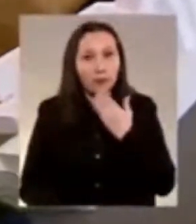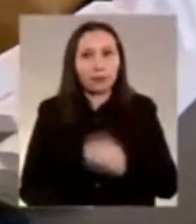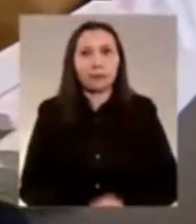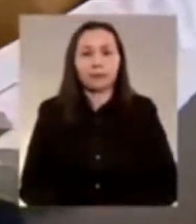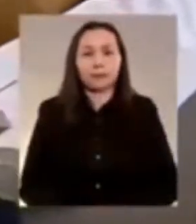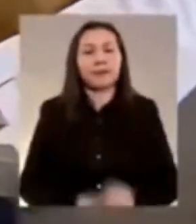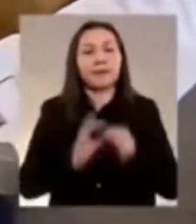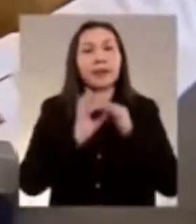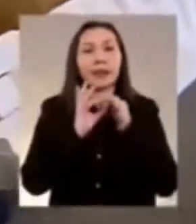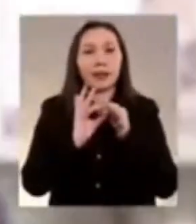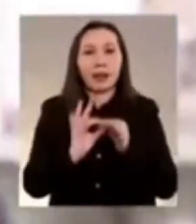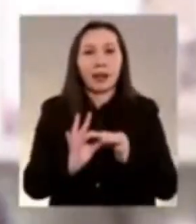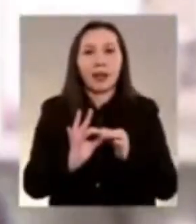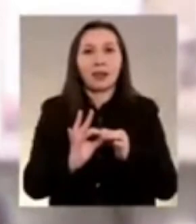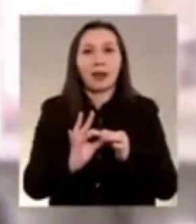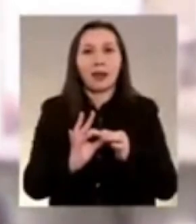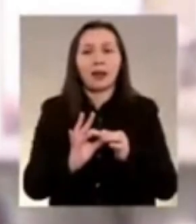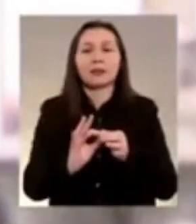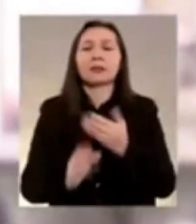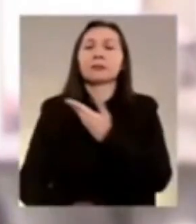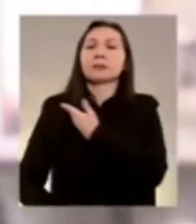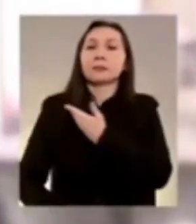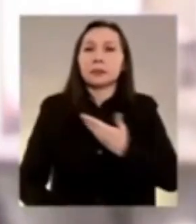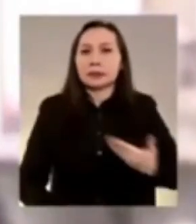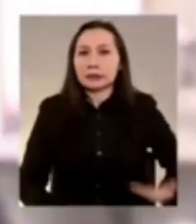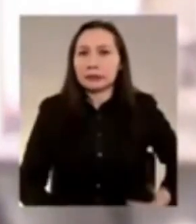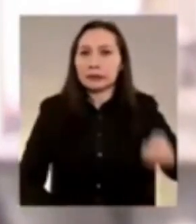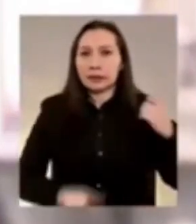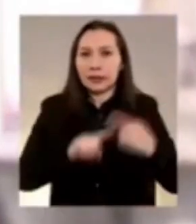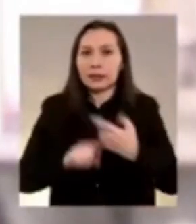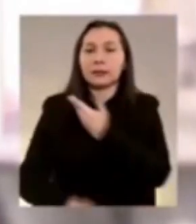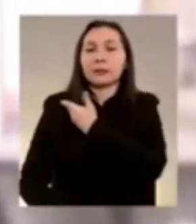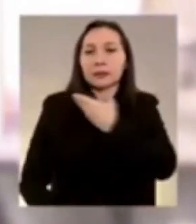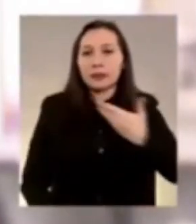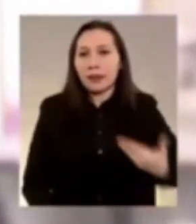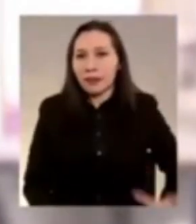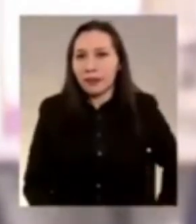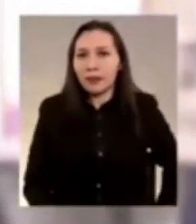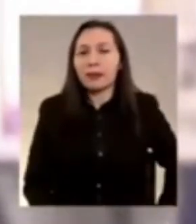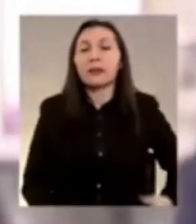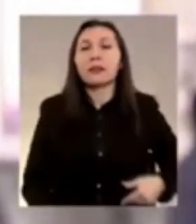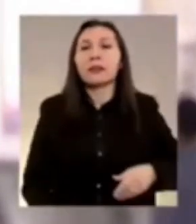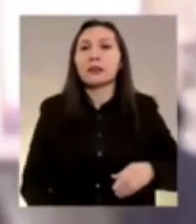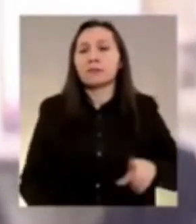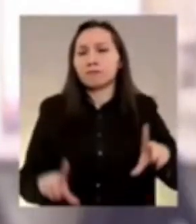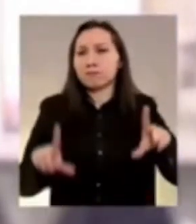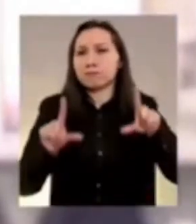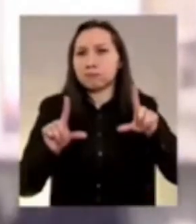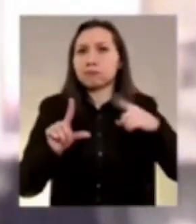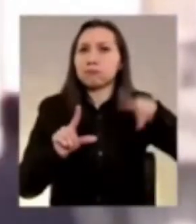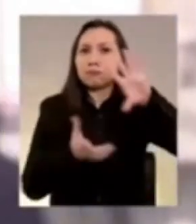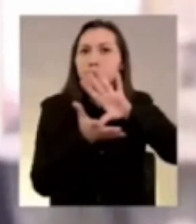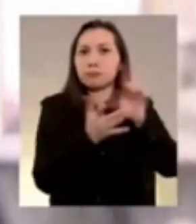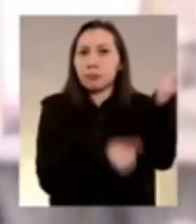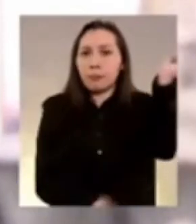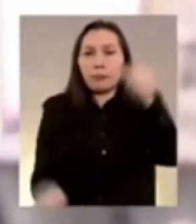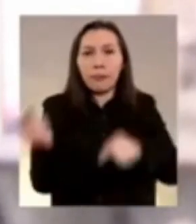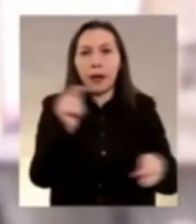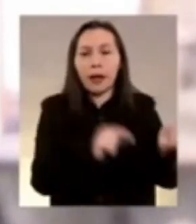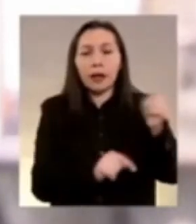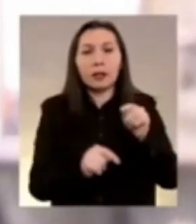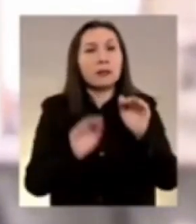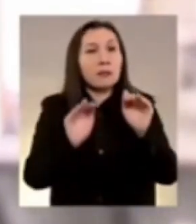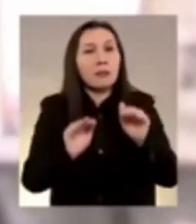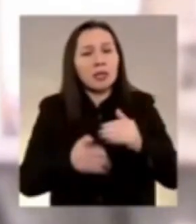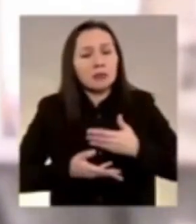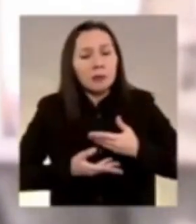También agradezco a los mandatarios, a exmandatarios, a personalidades extranjeras que